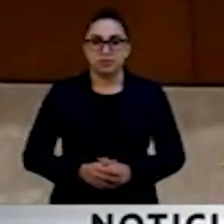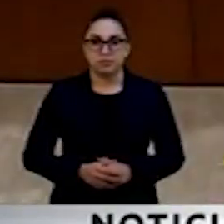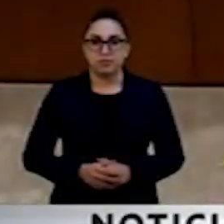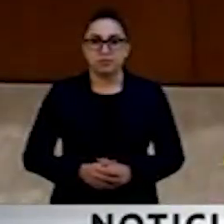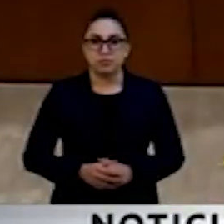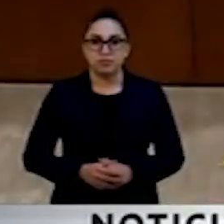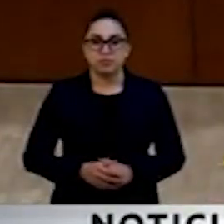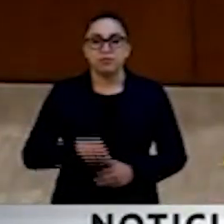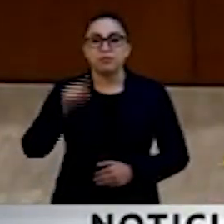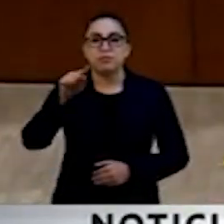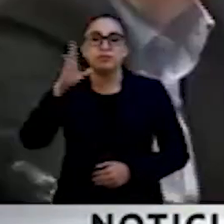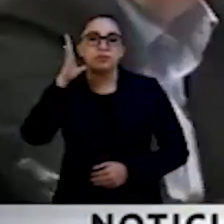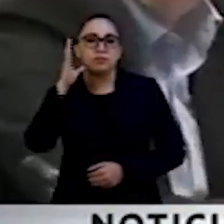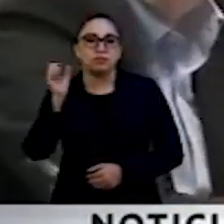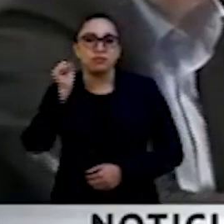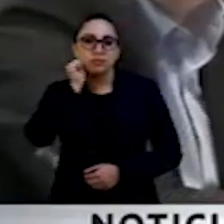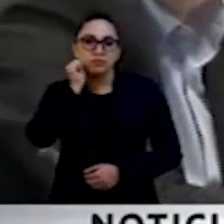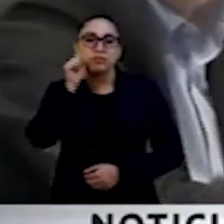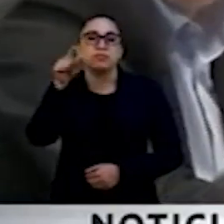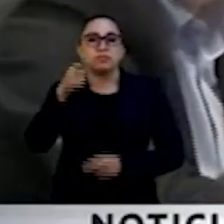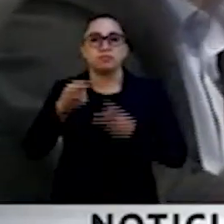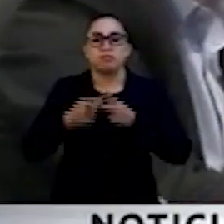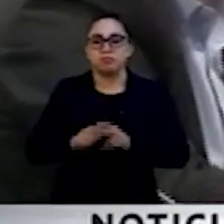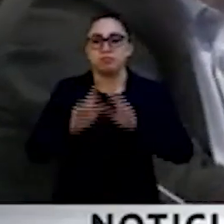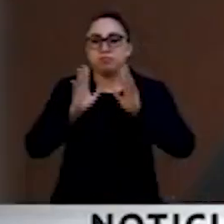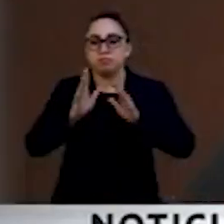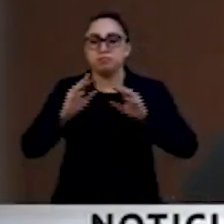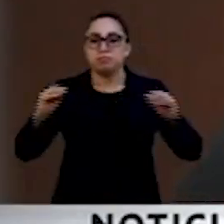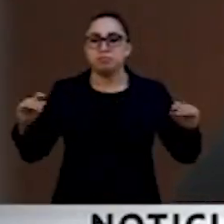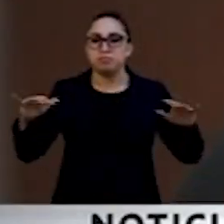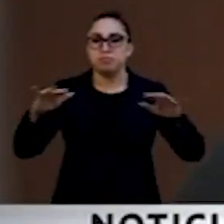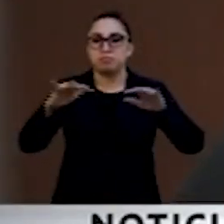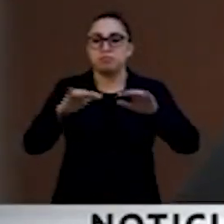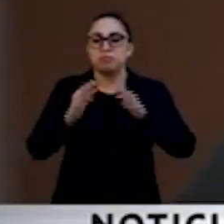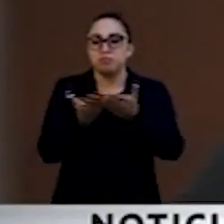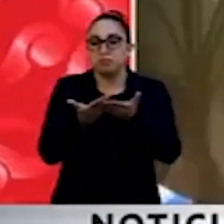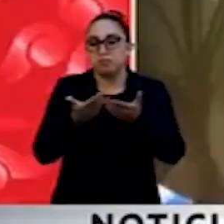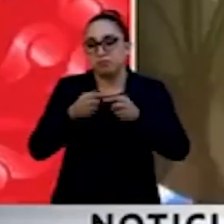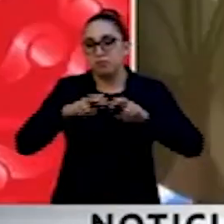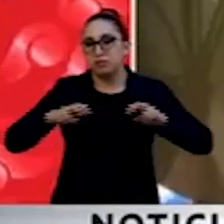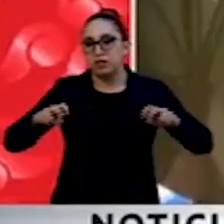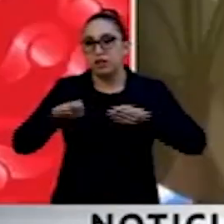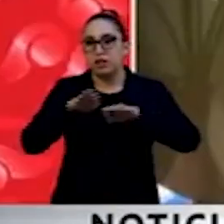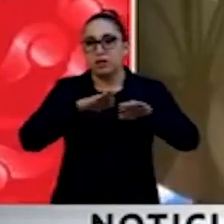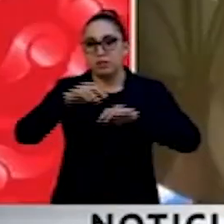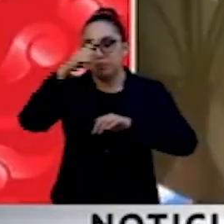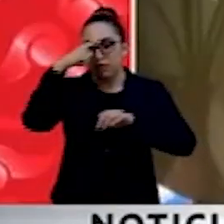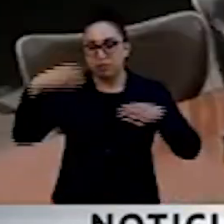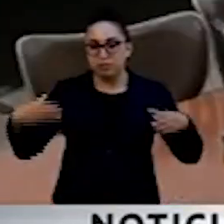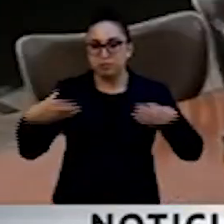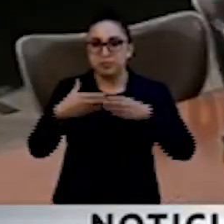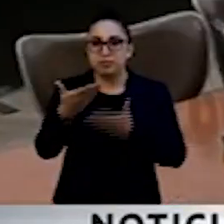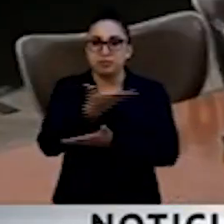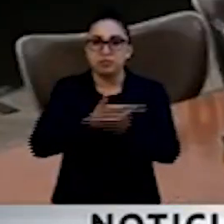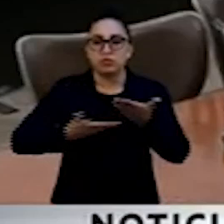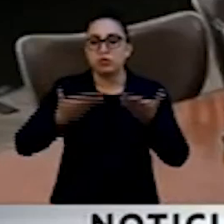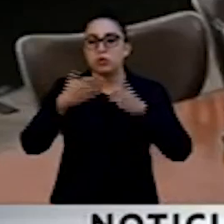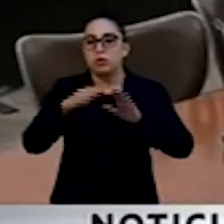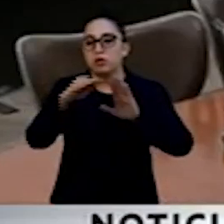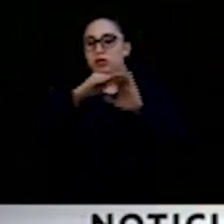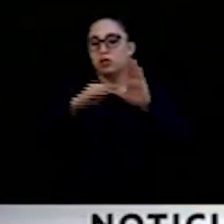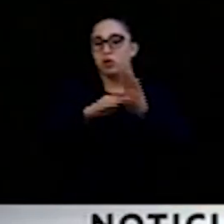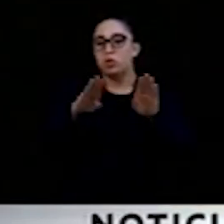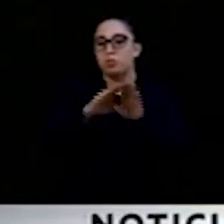En el Senado de la República iniciaron las mesas de trabajo del Parlamento Abierto, decálogo de derechos digitales. La